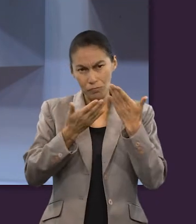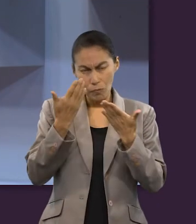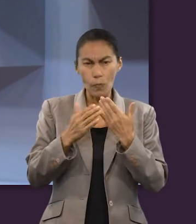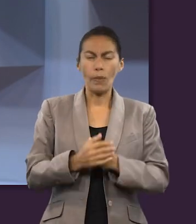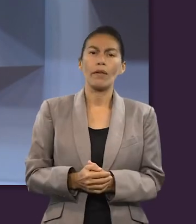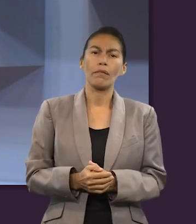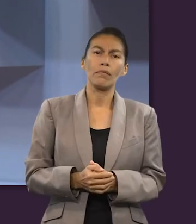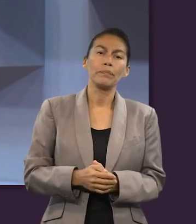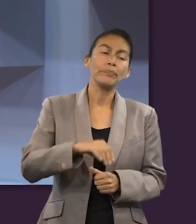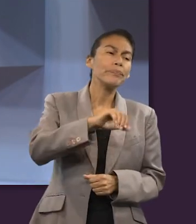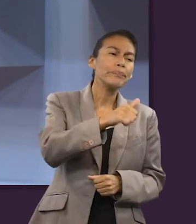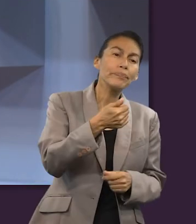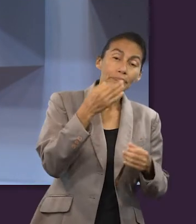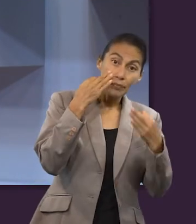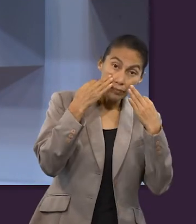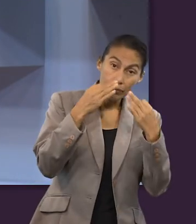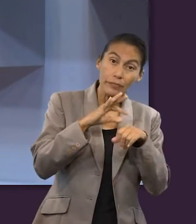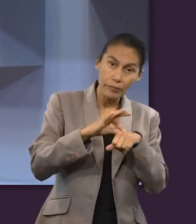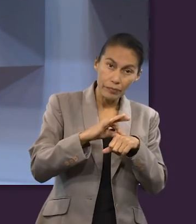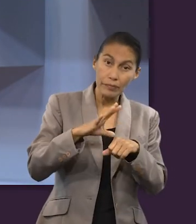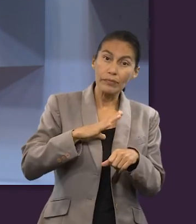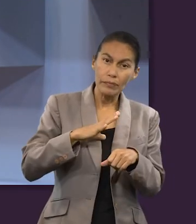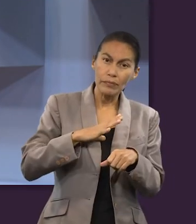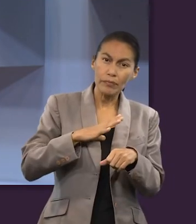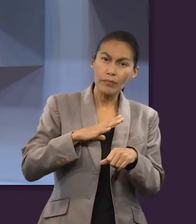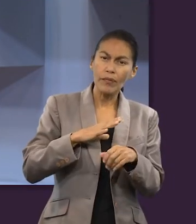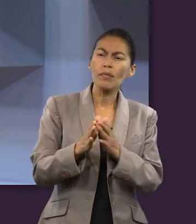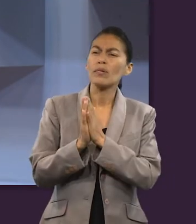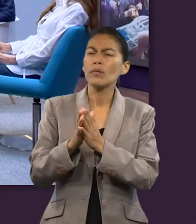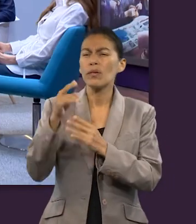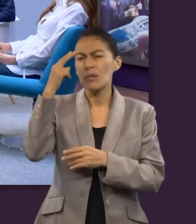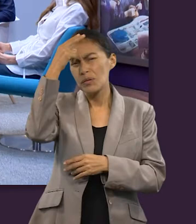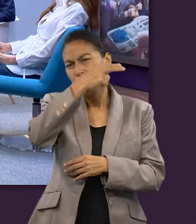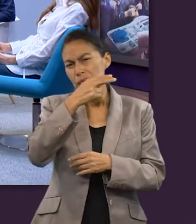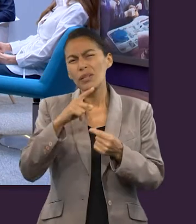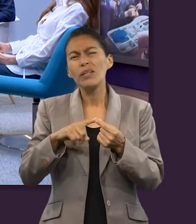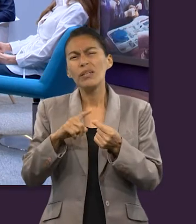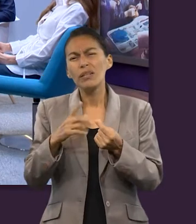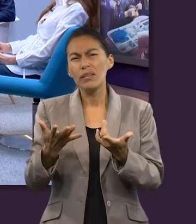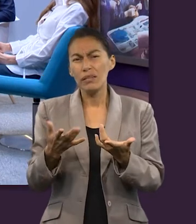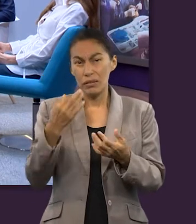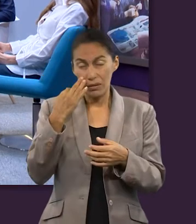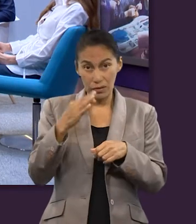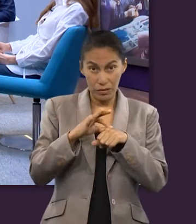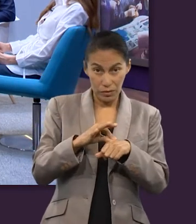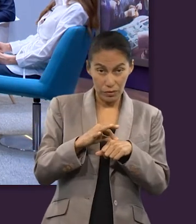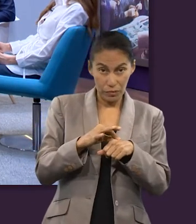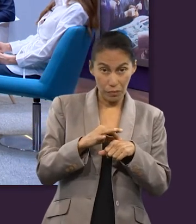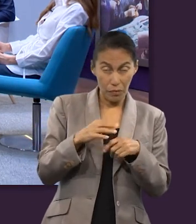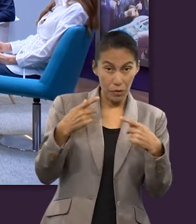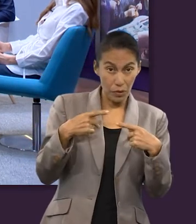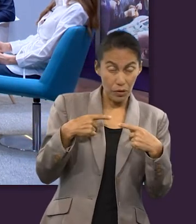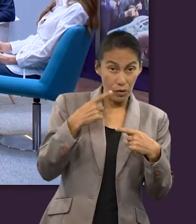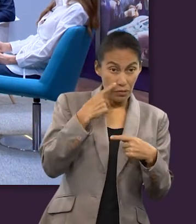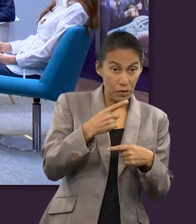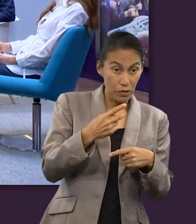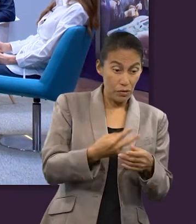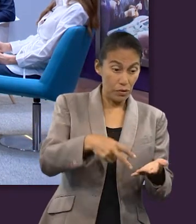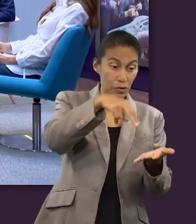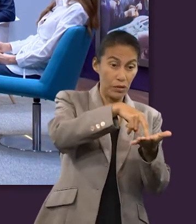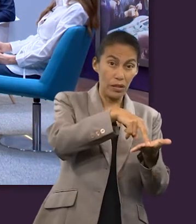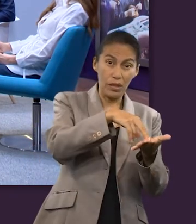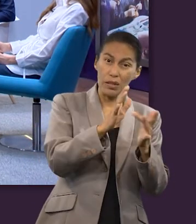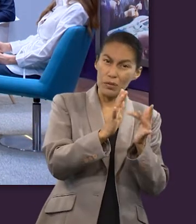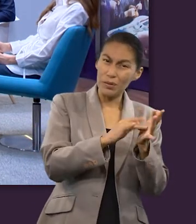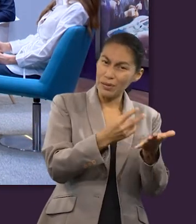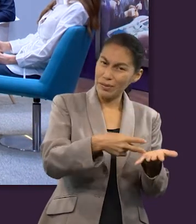testigos también. Noemí, ¿cuáles otros testigos estaban ahí? E incluso, ¿quiénes fueron las primeras personas que vieron